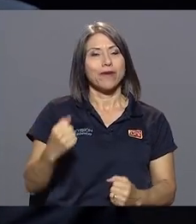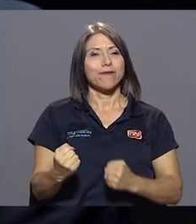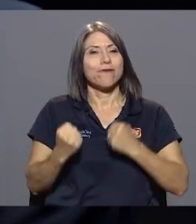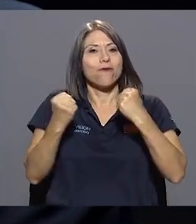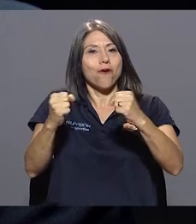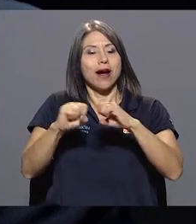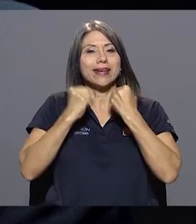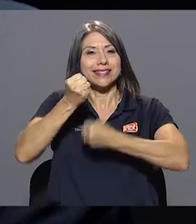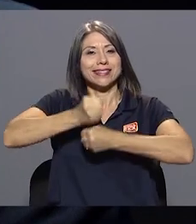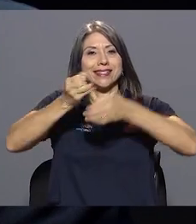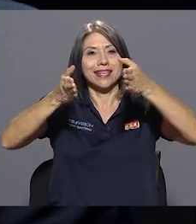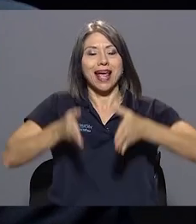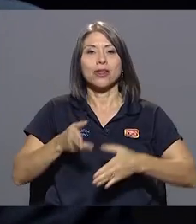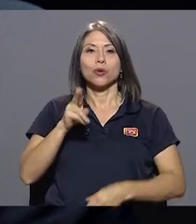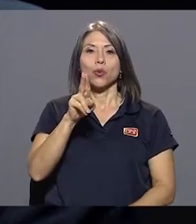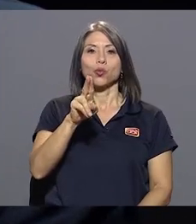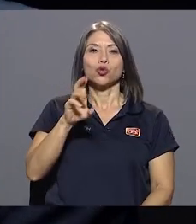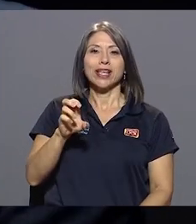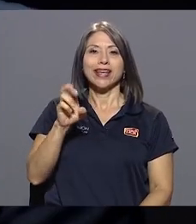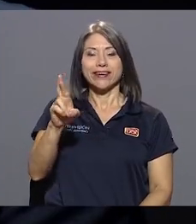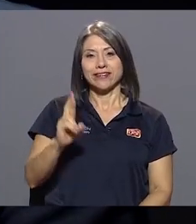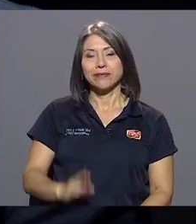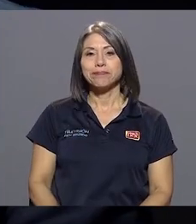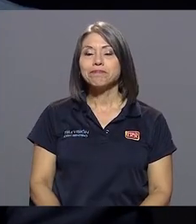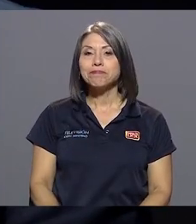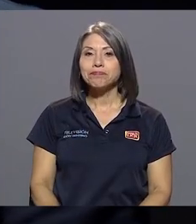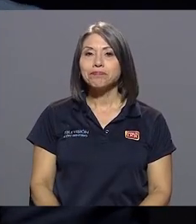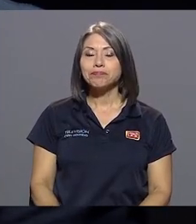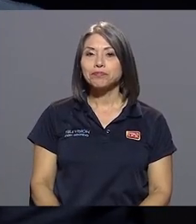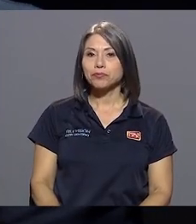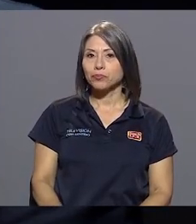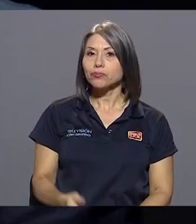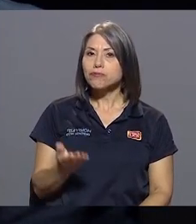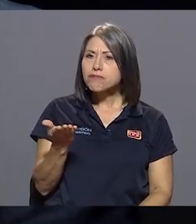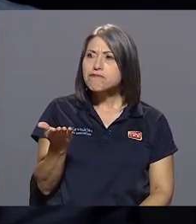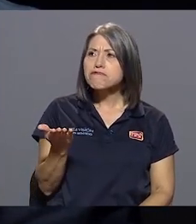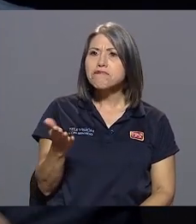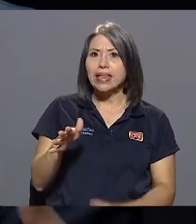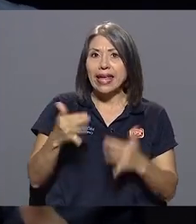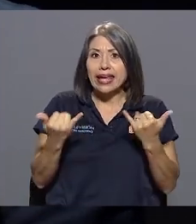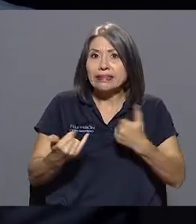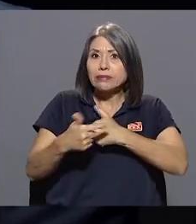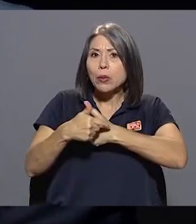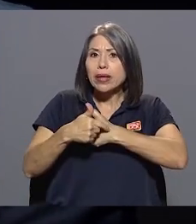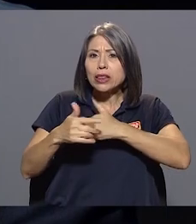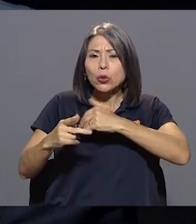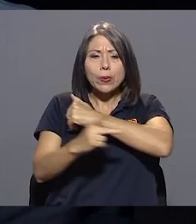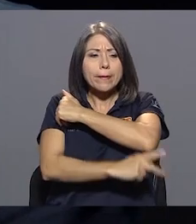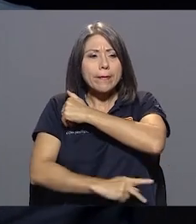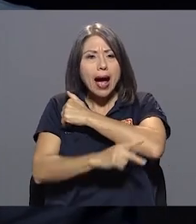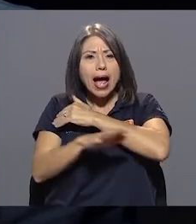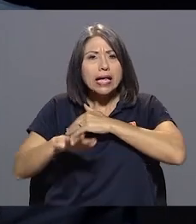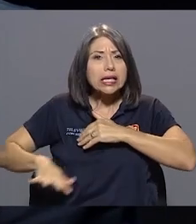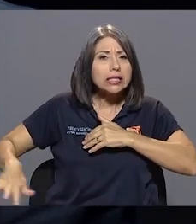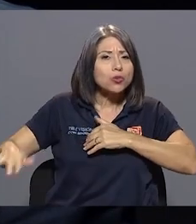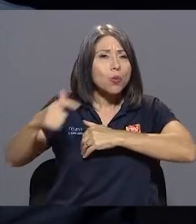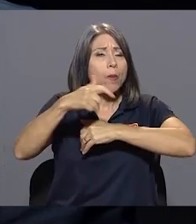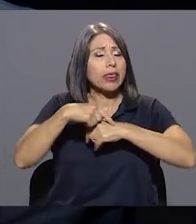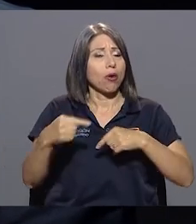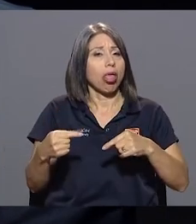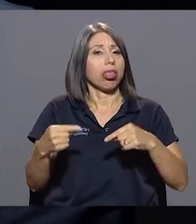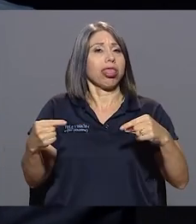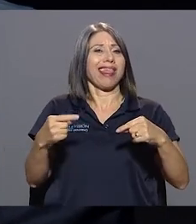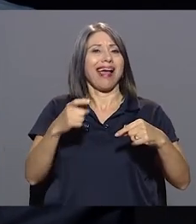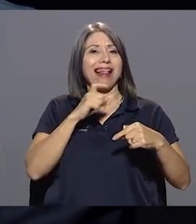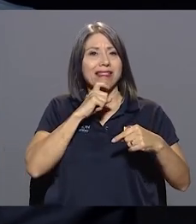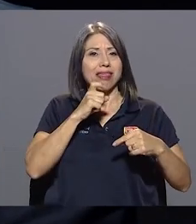UCR. Don César, el país en este momento vive un momento álgido y estamos